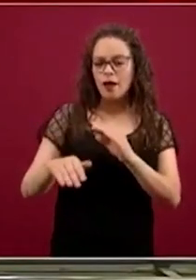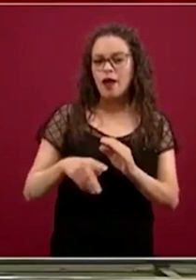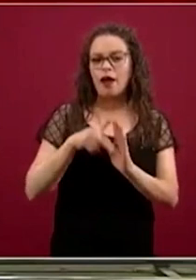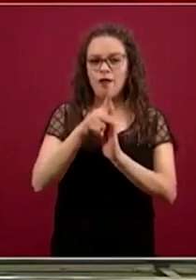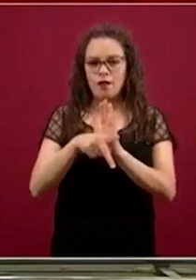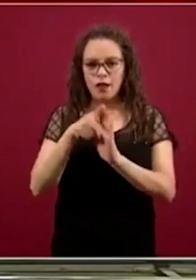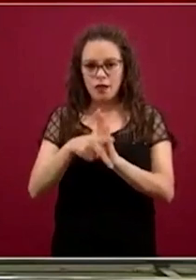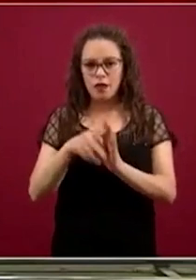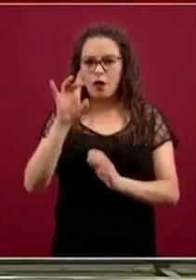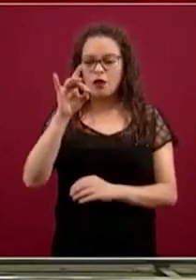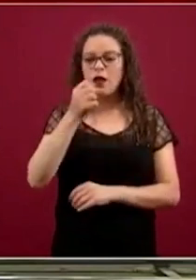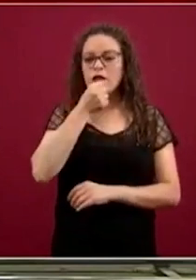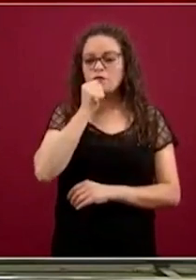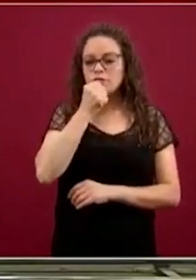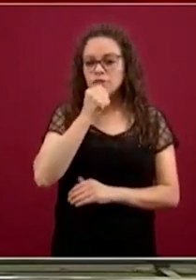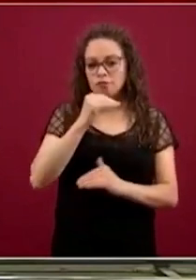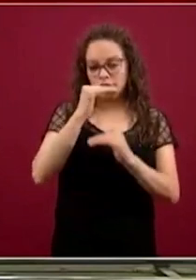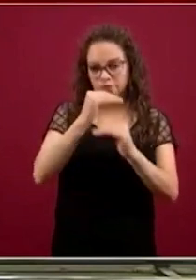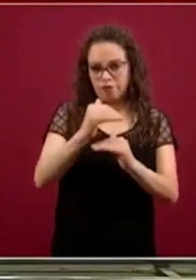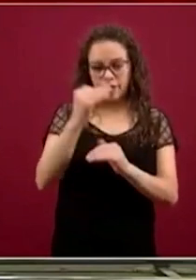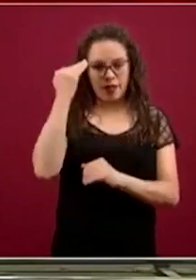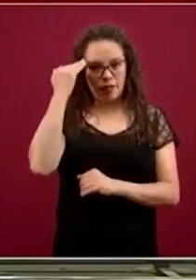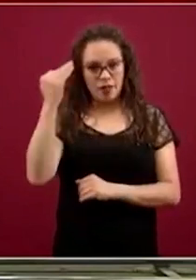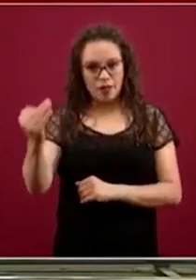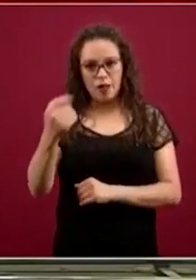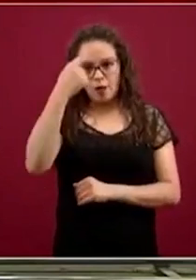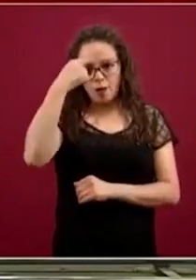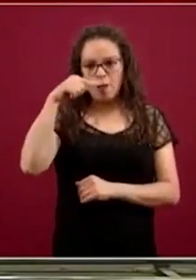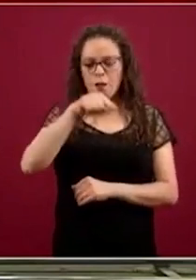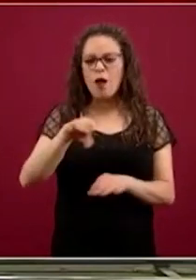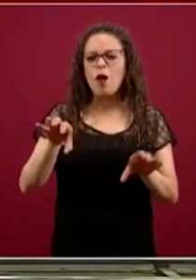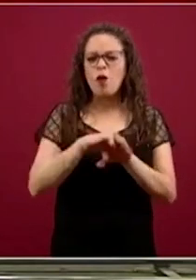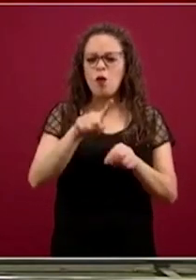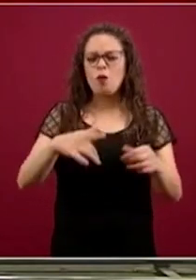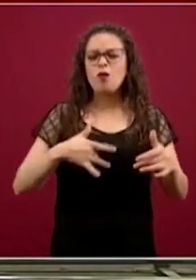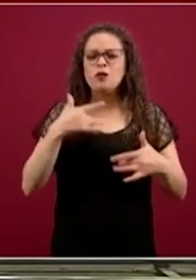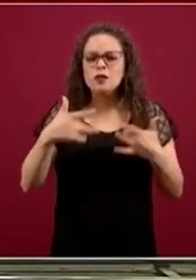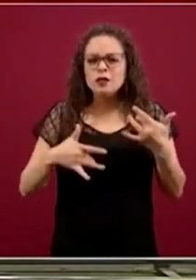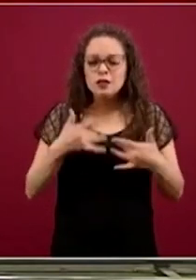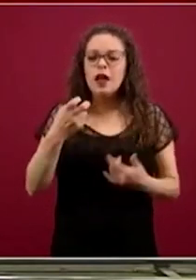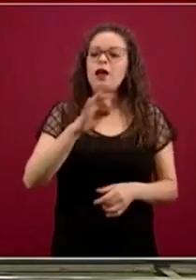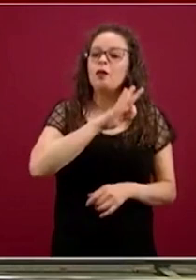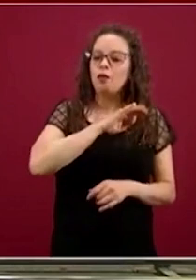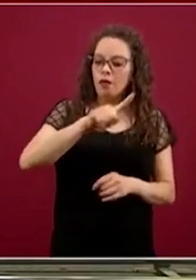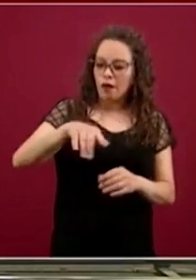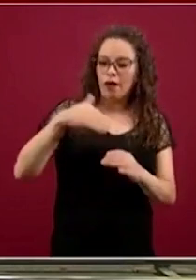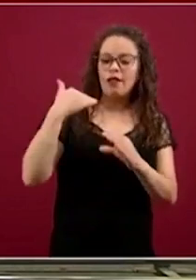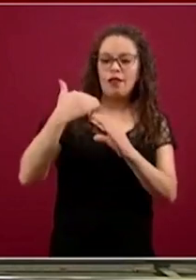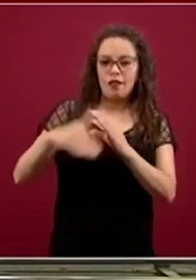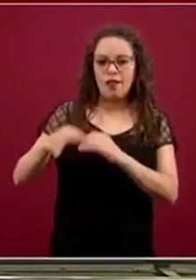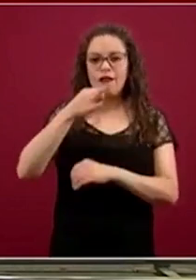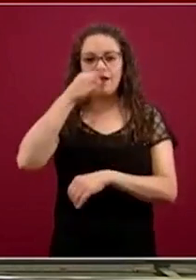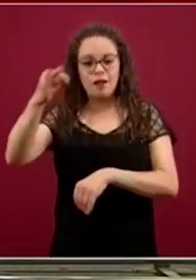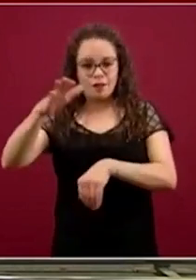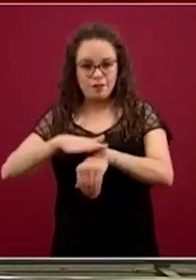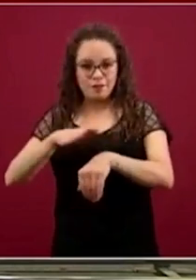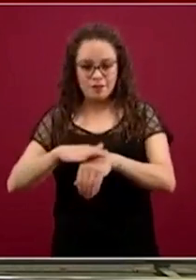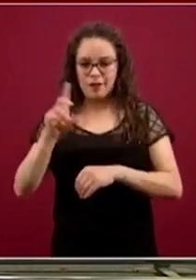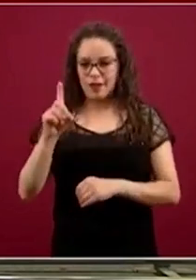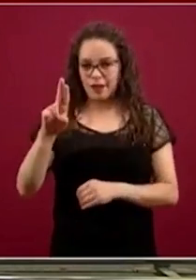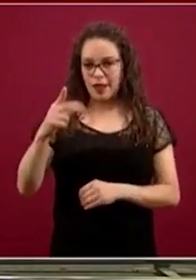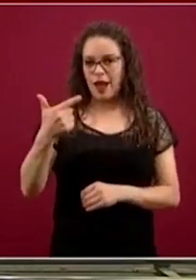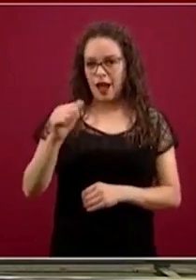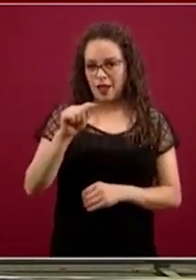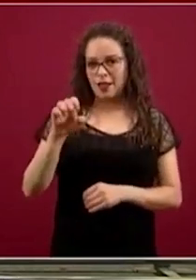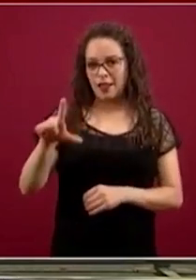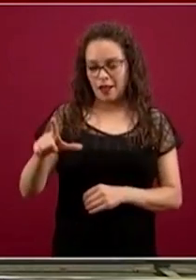que así puedan expresar lo que sientan al Dr. López Gatell y a todo el equipo que estamos